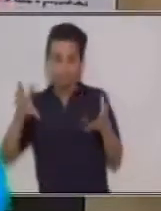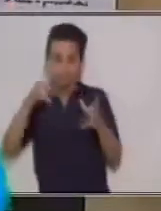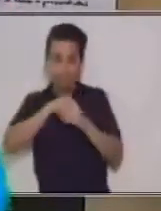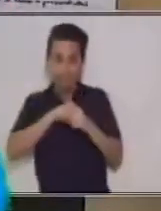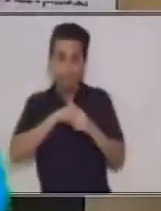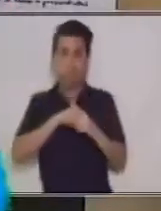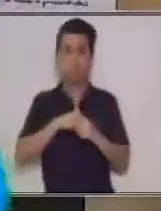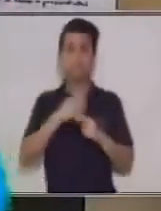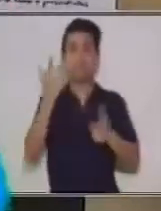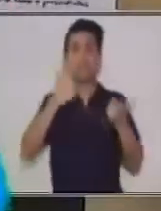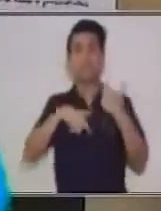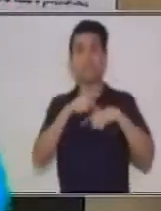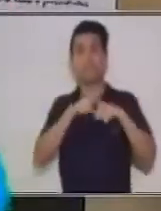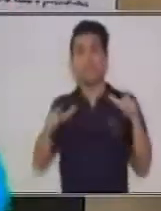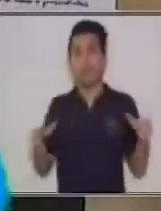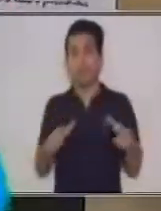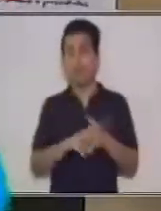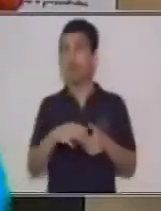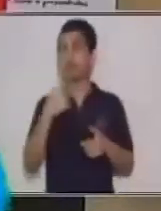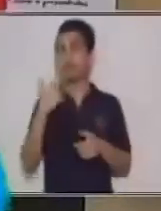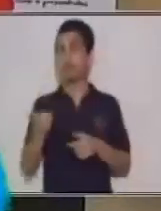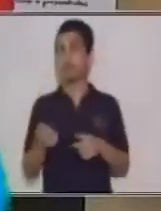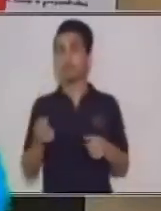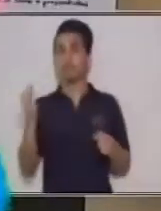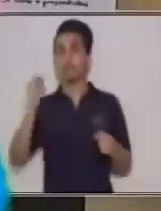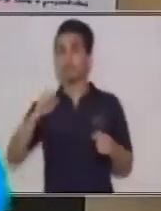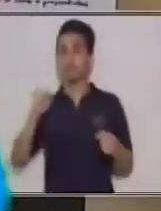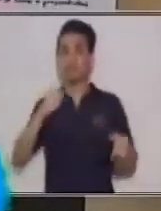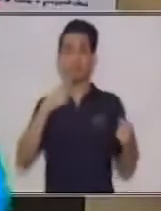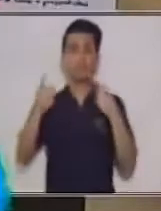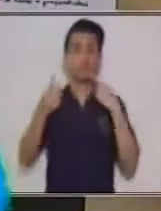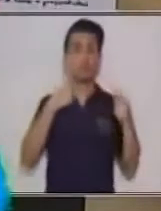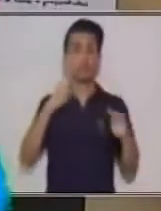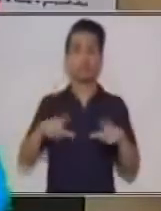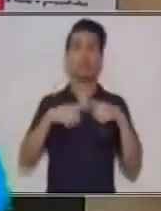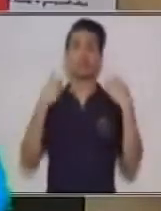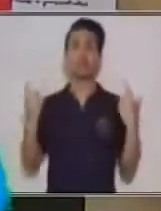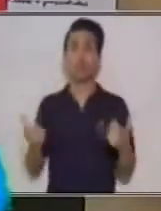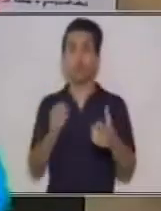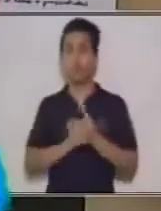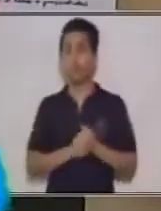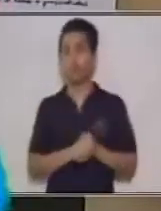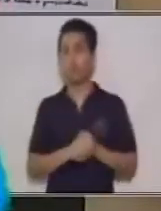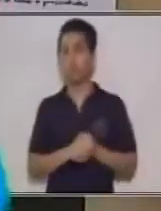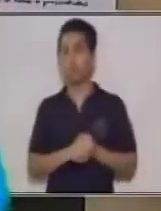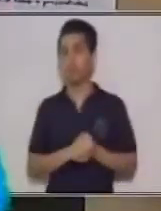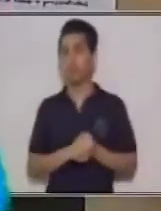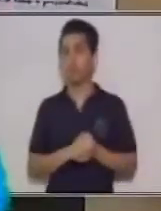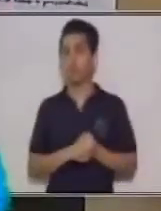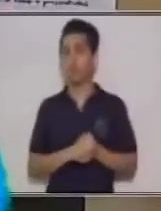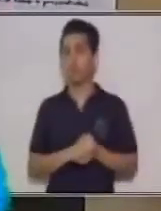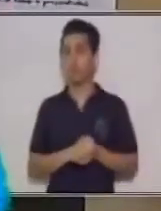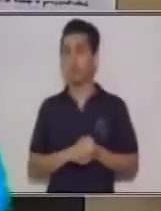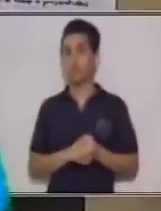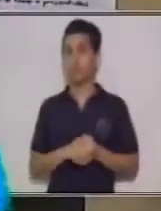Ay profesor, yo sabía que el discurso era únicamente aquel discurso que cuando yo oía a los candidatos